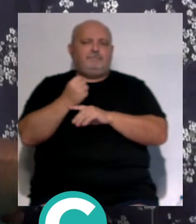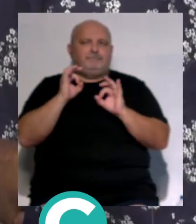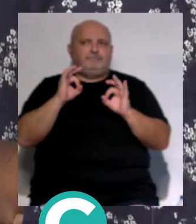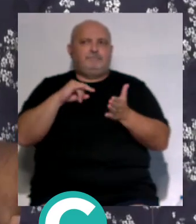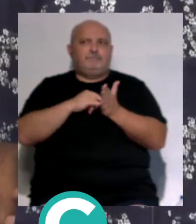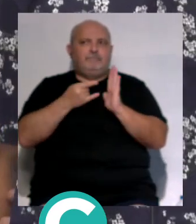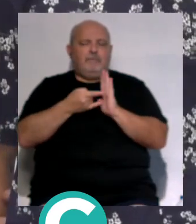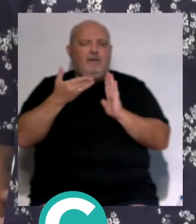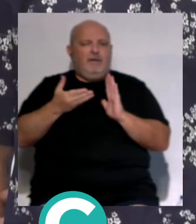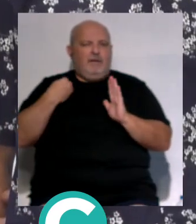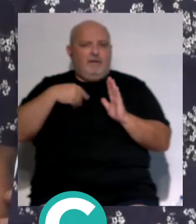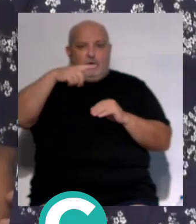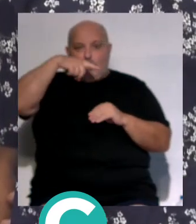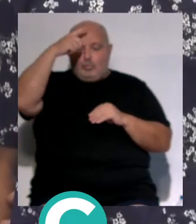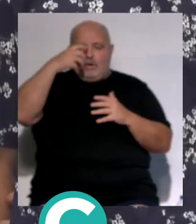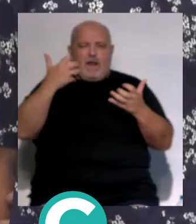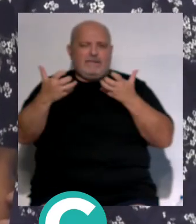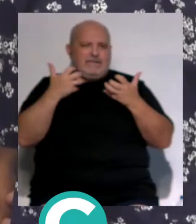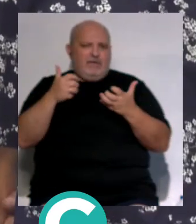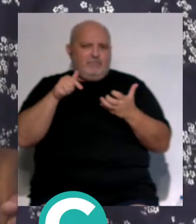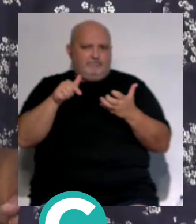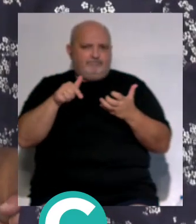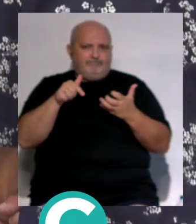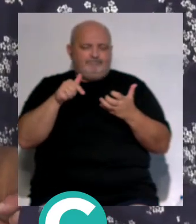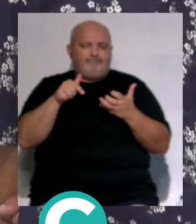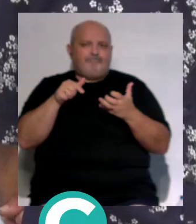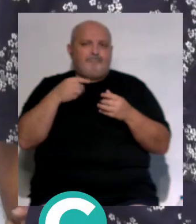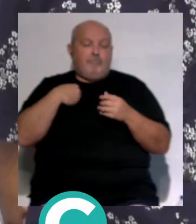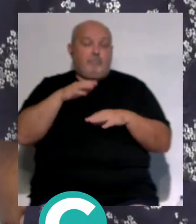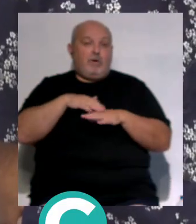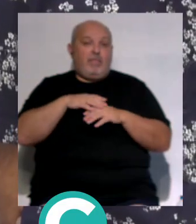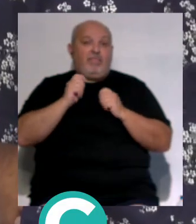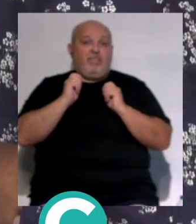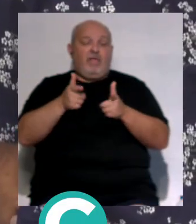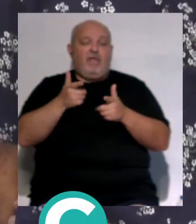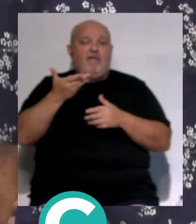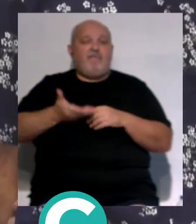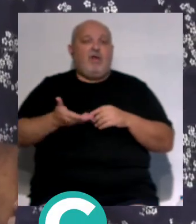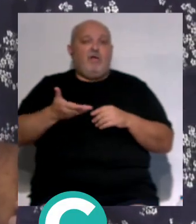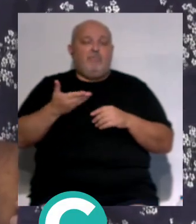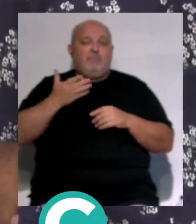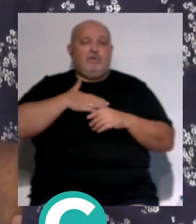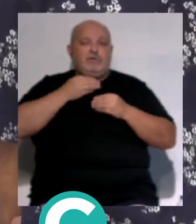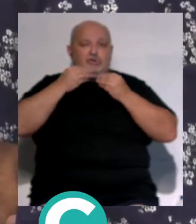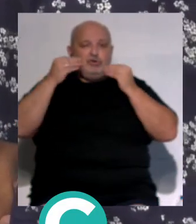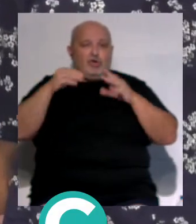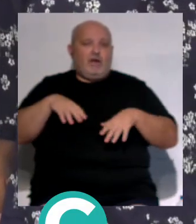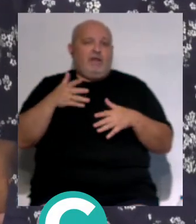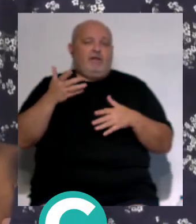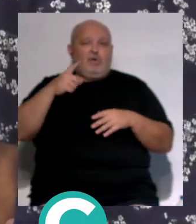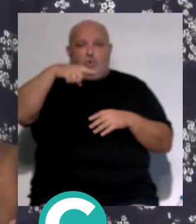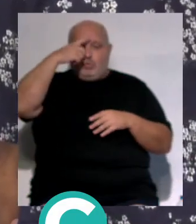proyectos tan importantes culturales y artísticos como este porque ponen en valor nuestra historia y nuestra